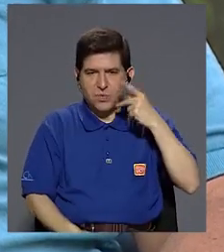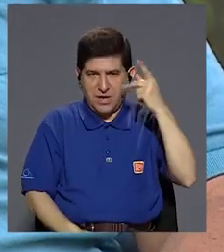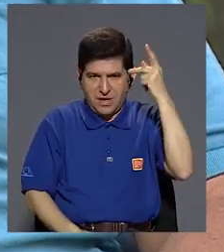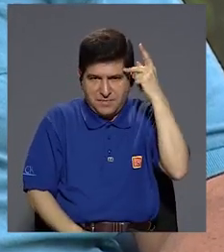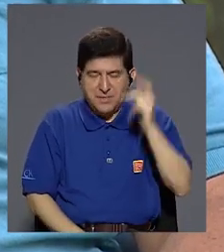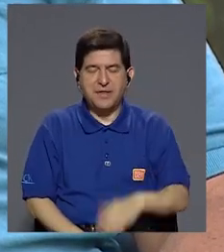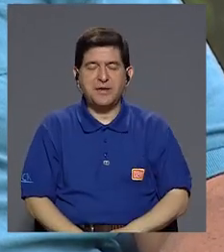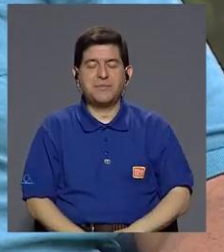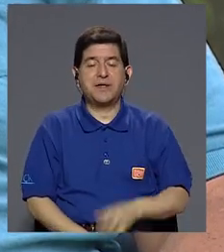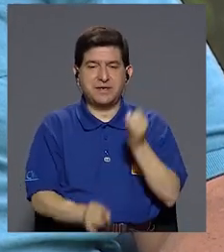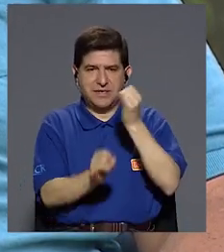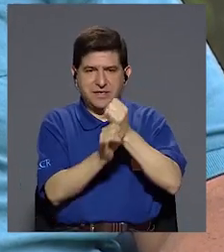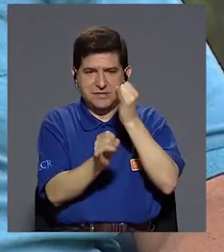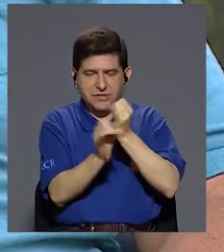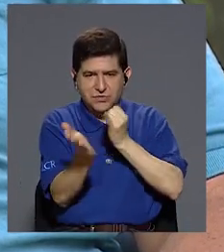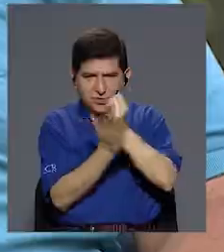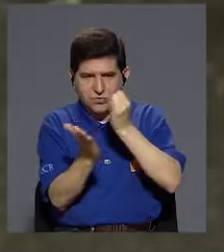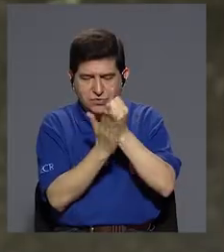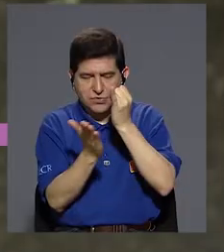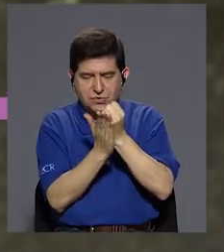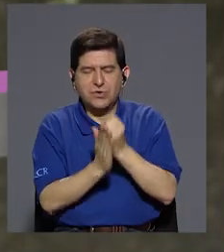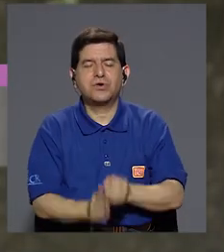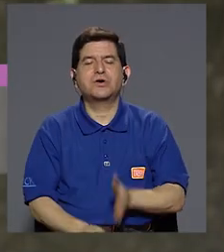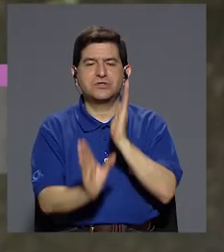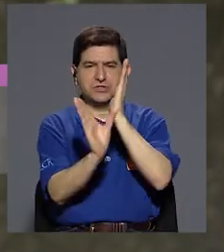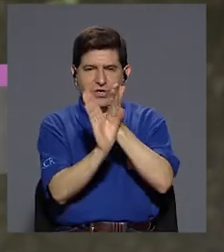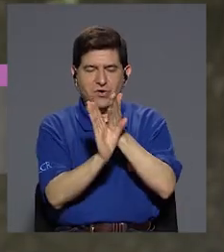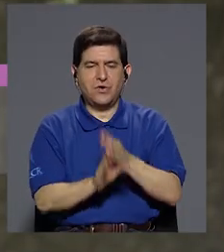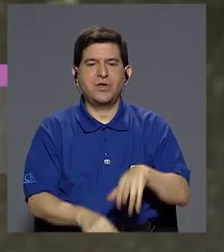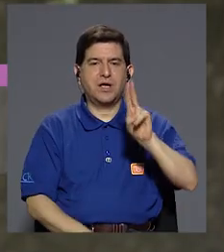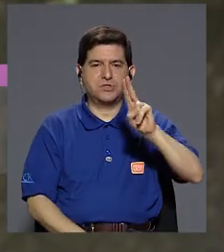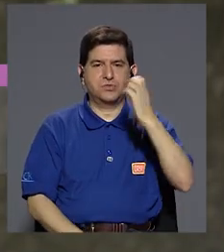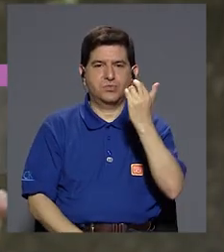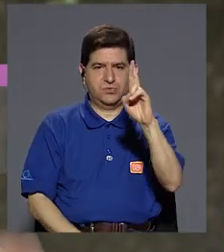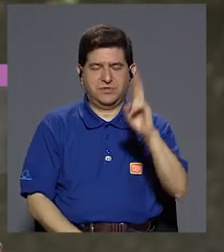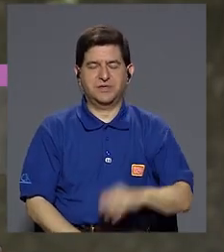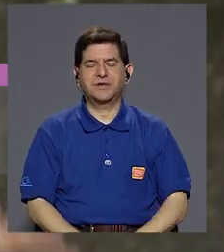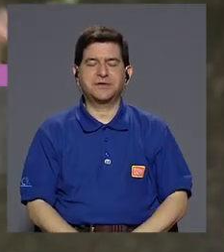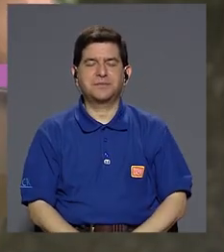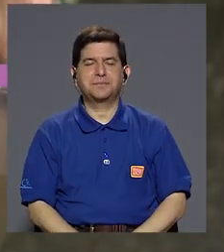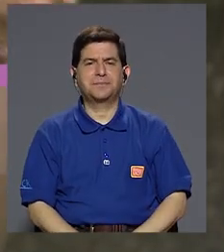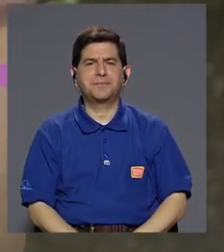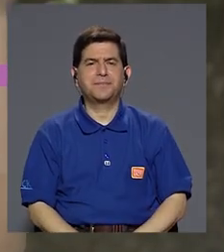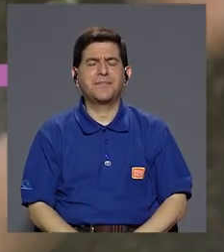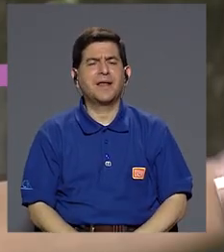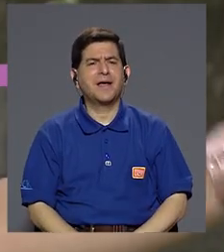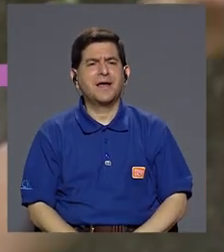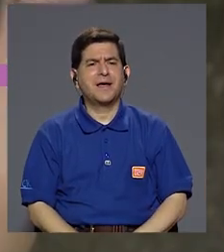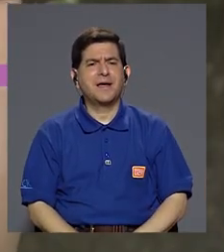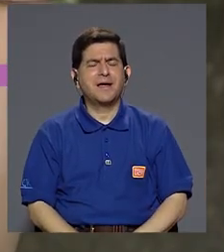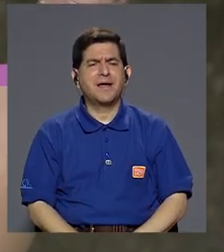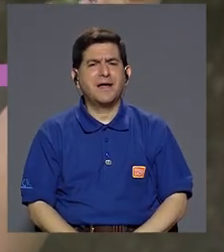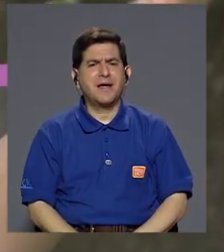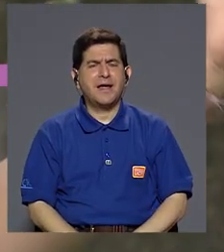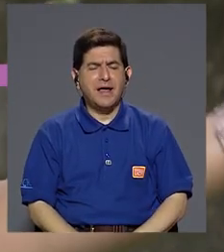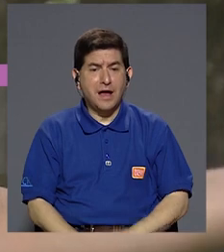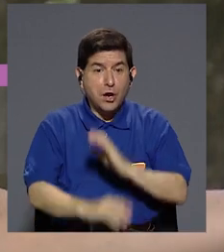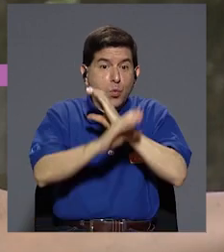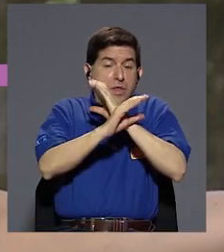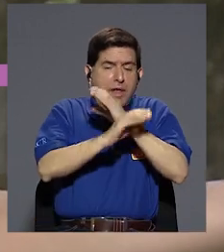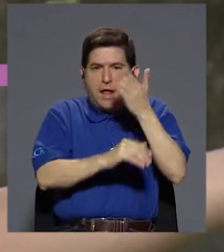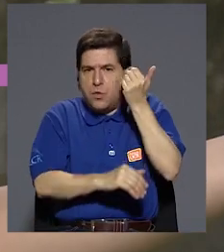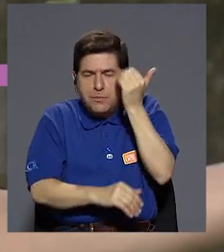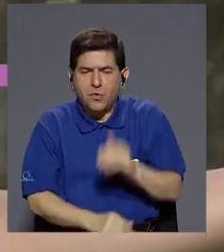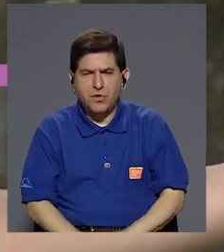Psicológicas de la Universidad de Costa Rica. Andrés, ¿por qué tener cuidado? ¿Qué es lo